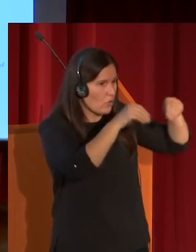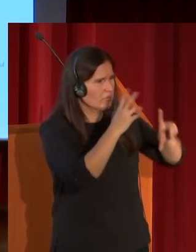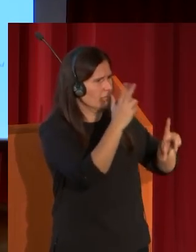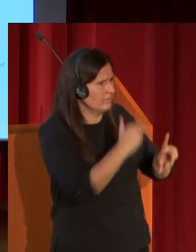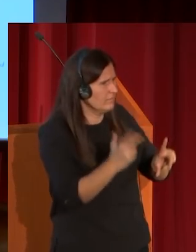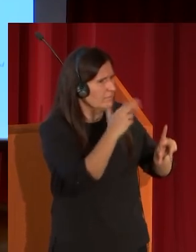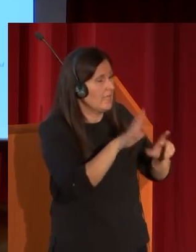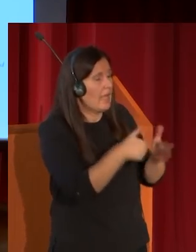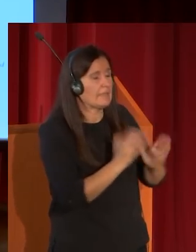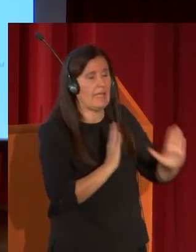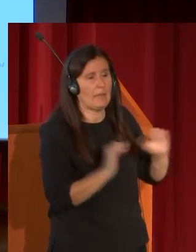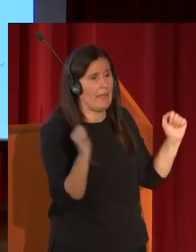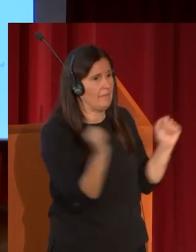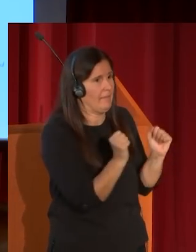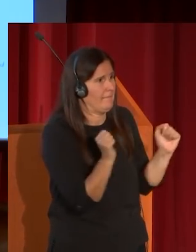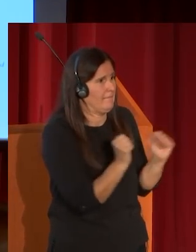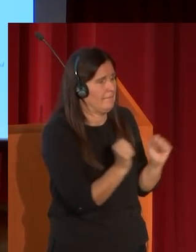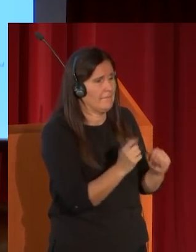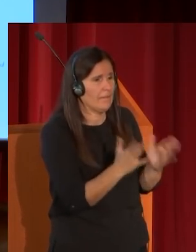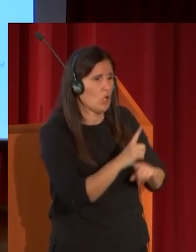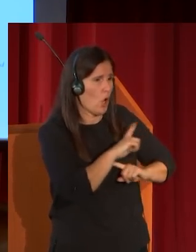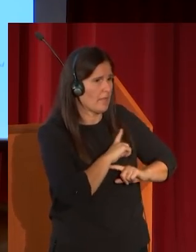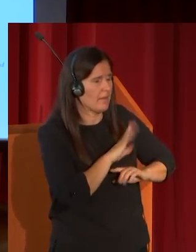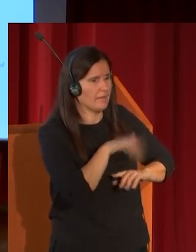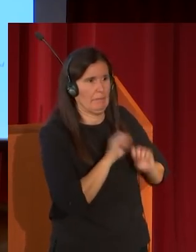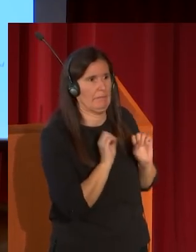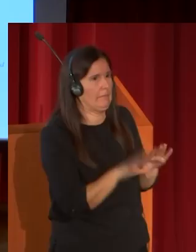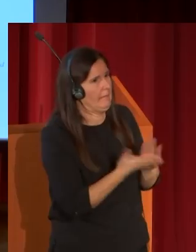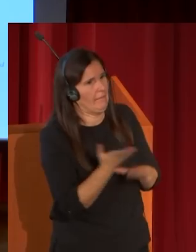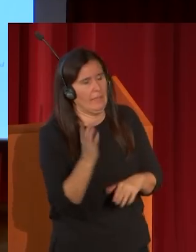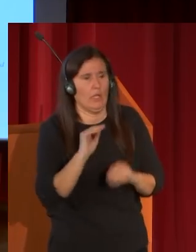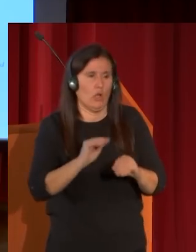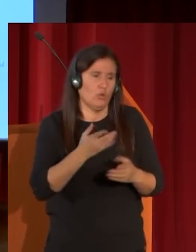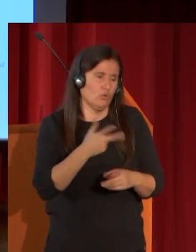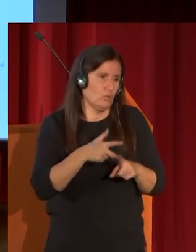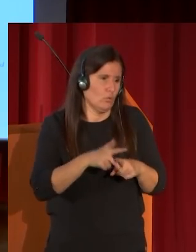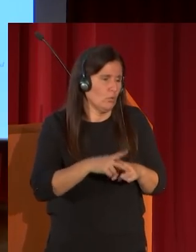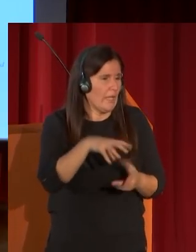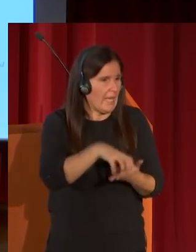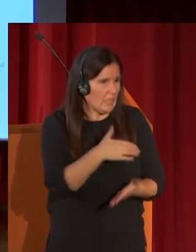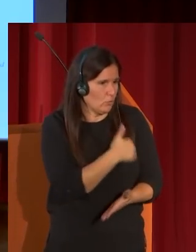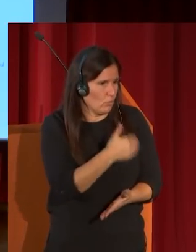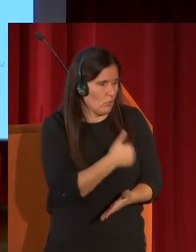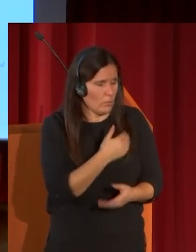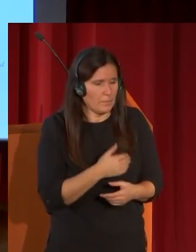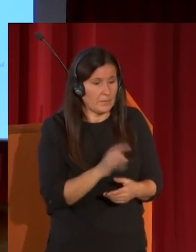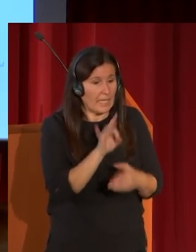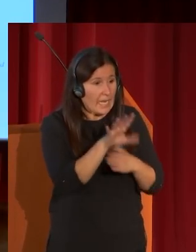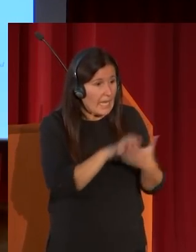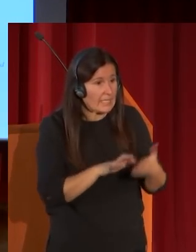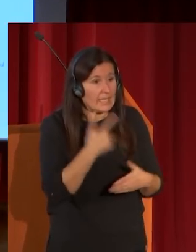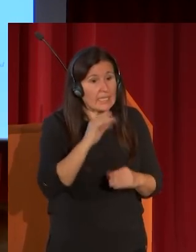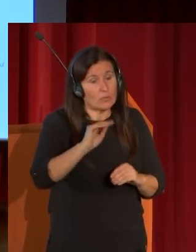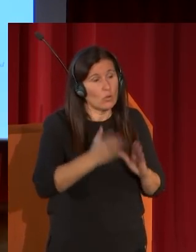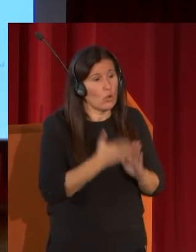vez hasta que el frío en noviembre le hace desistir y ya refugiarse en su estudio en las cartas a Stewart su coleccionista que a